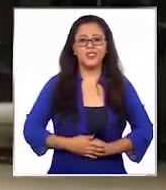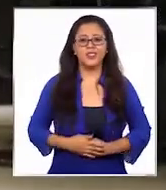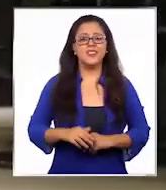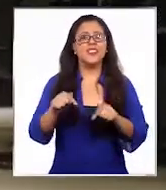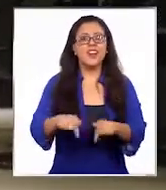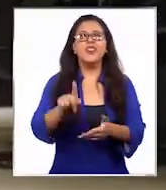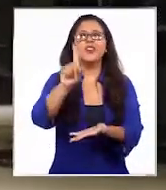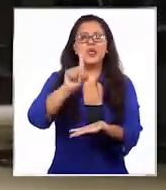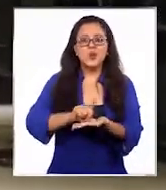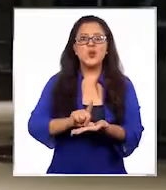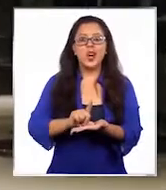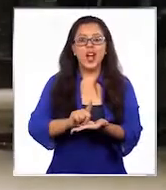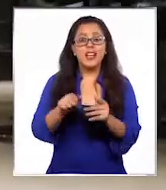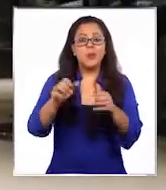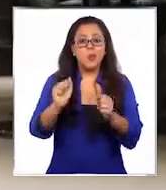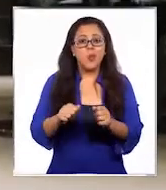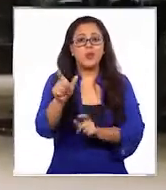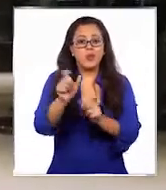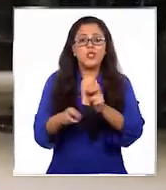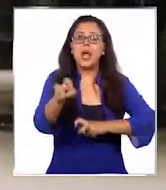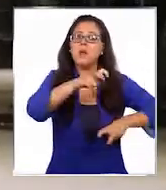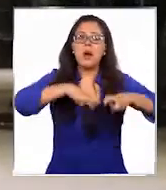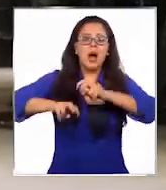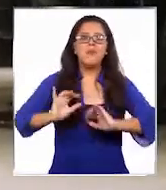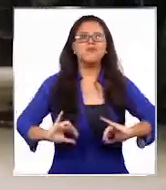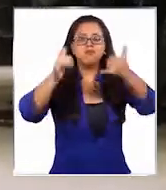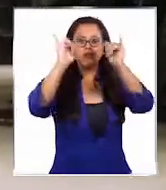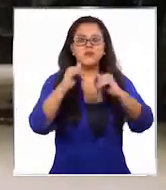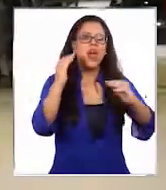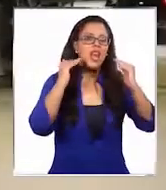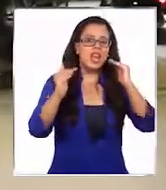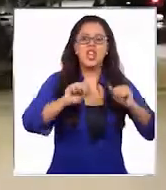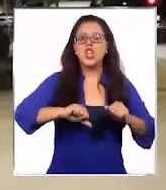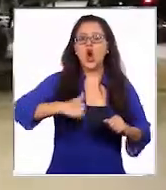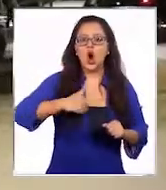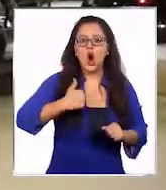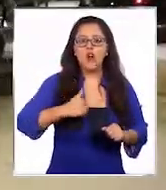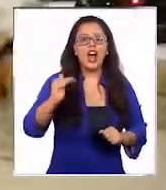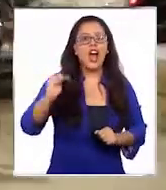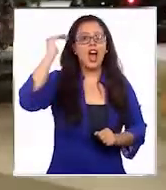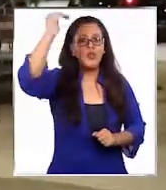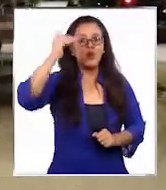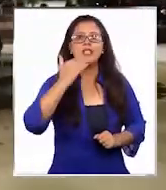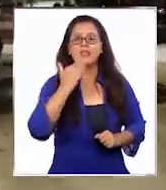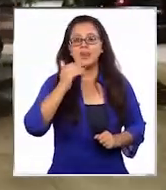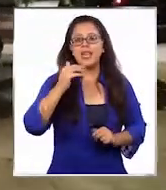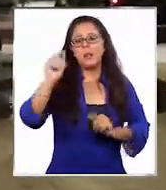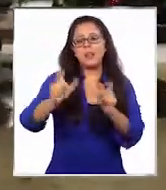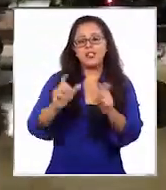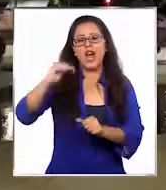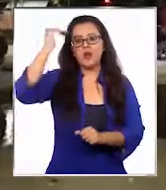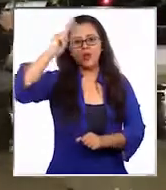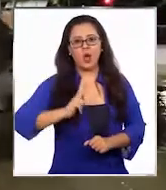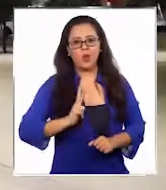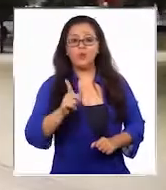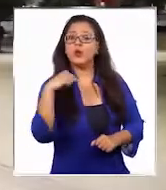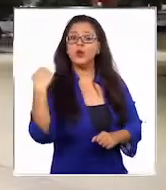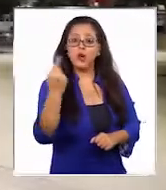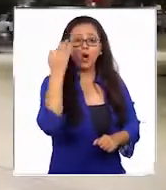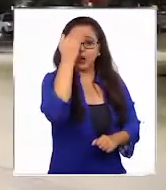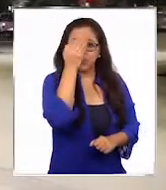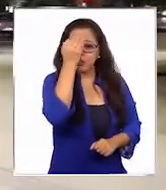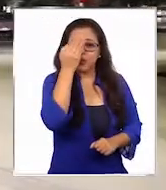Cuenta con un amplio espacio en el que pueden pasear y entretenerse niños, jóvenes, adultos y adultos mayores. Nos hemos